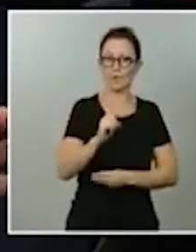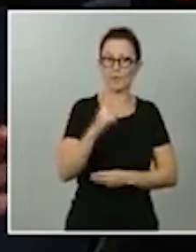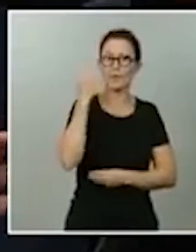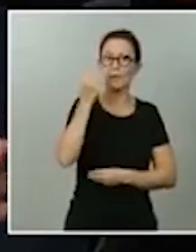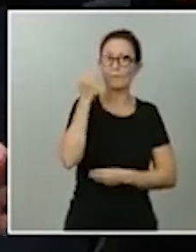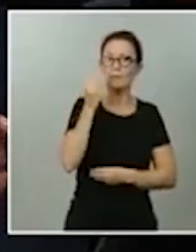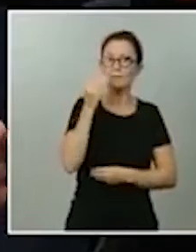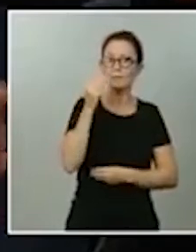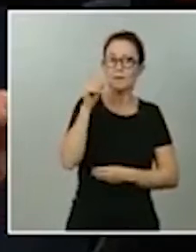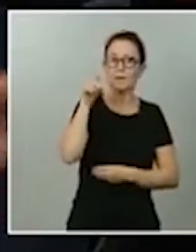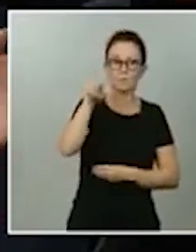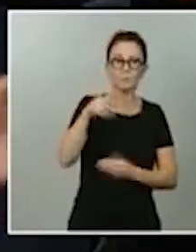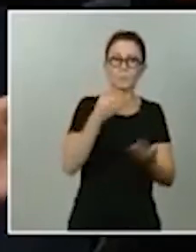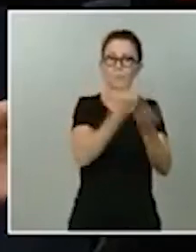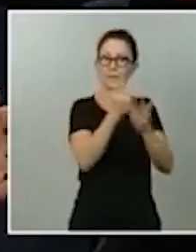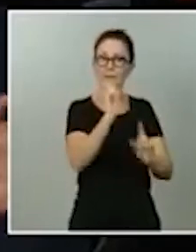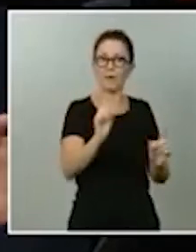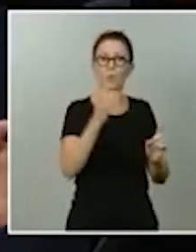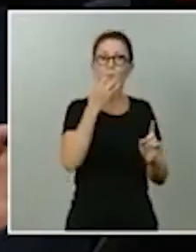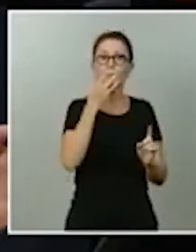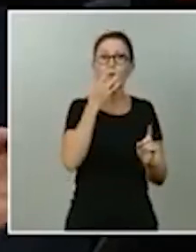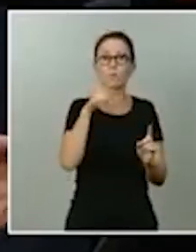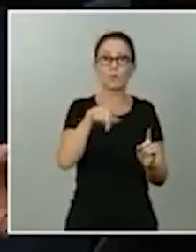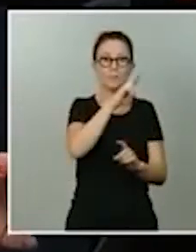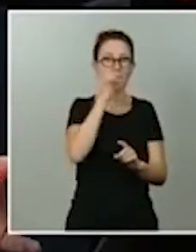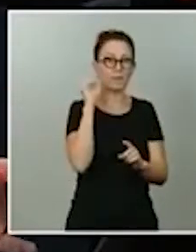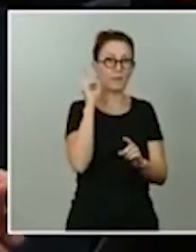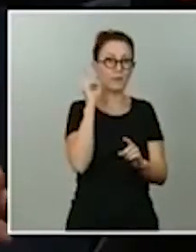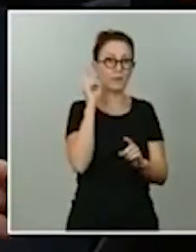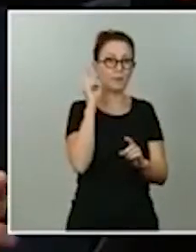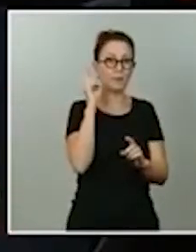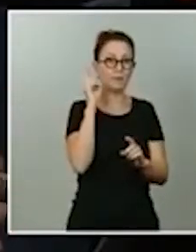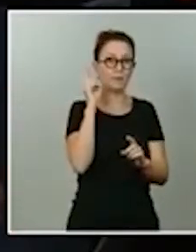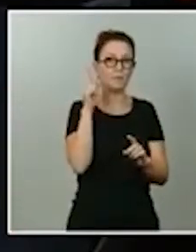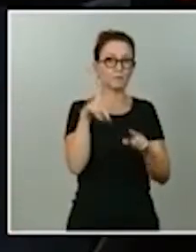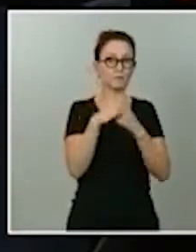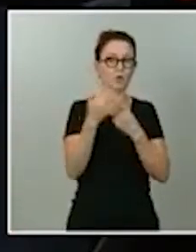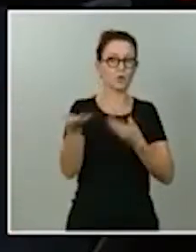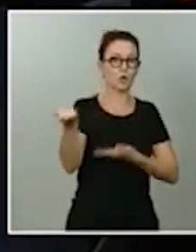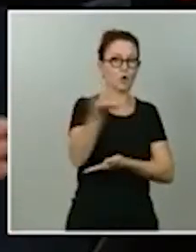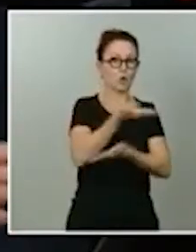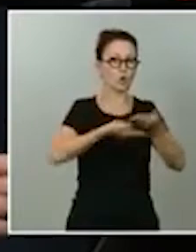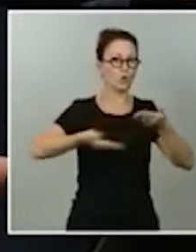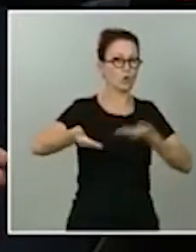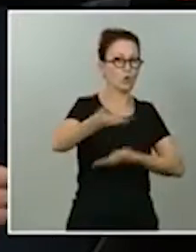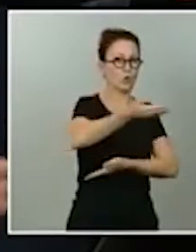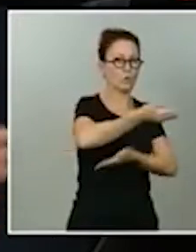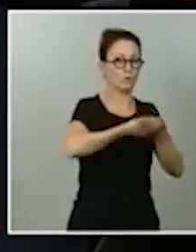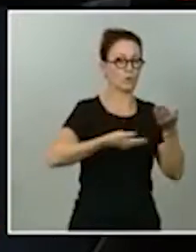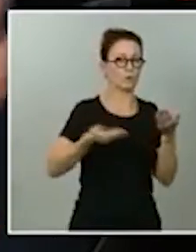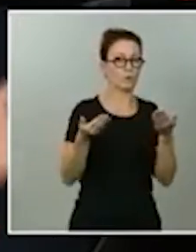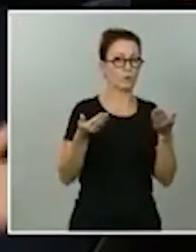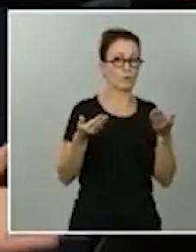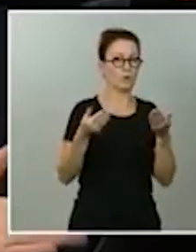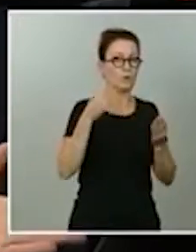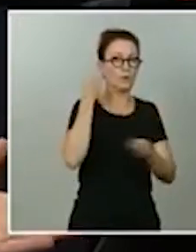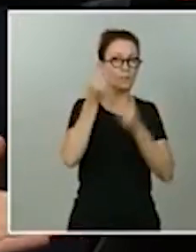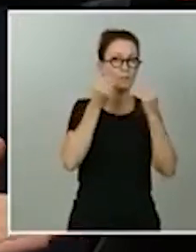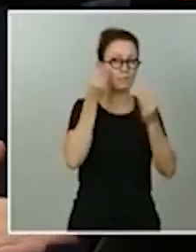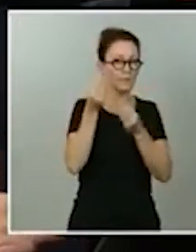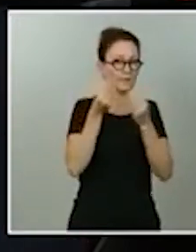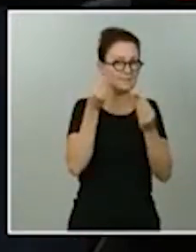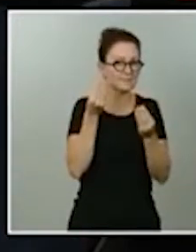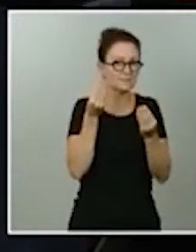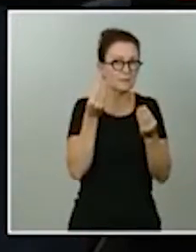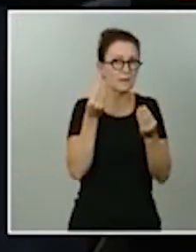concreto de Madrid es que a Madrid le han tumbado las acciones coordinadas cree que está tomando esta medida entre otras cosas le está recomendando